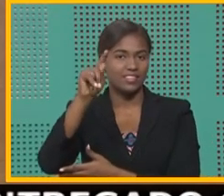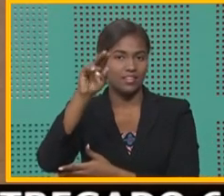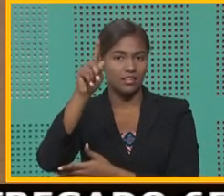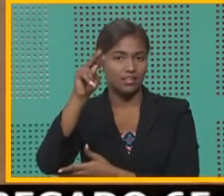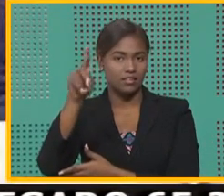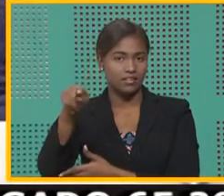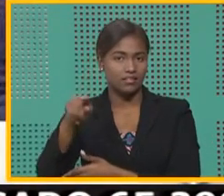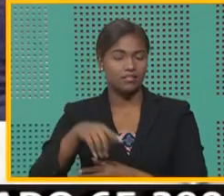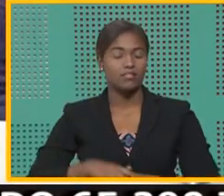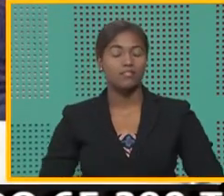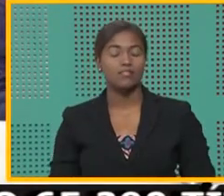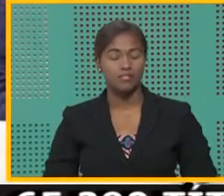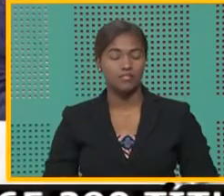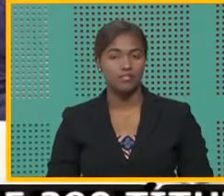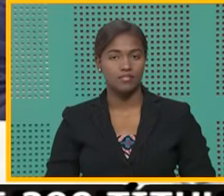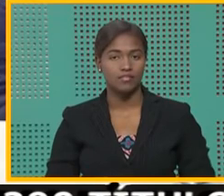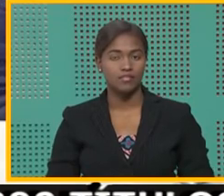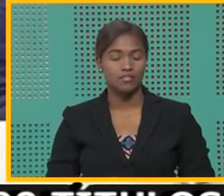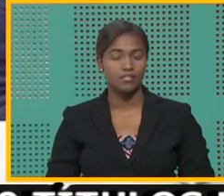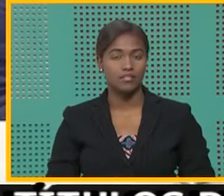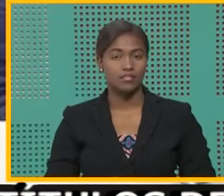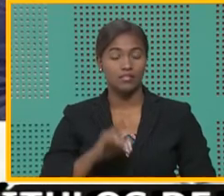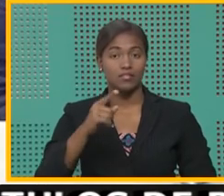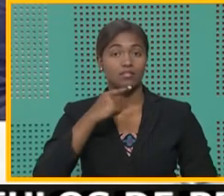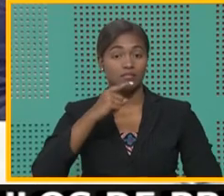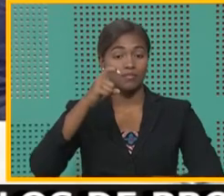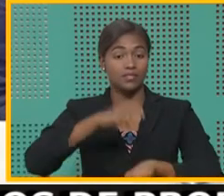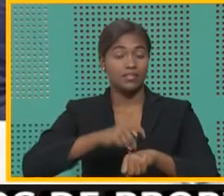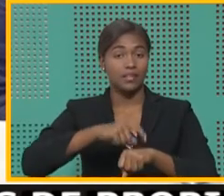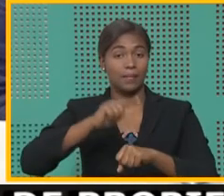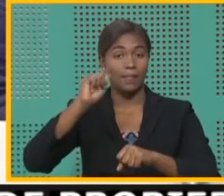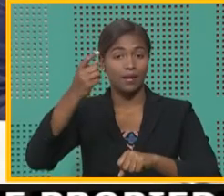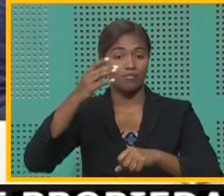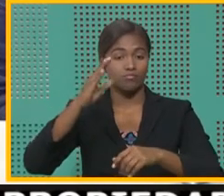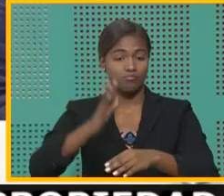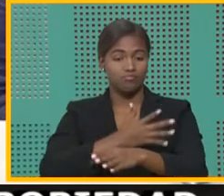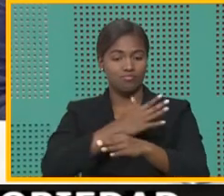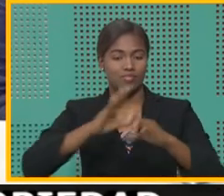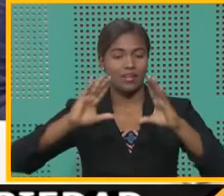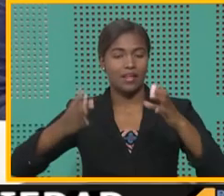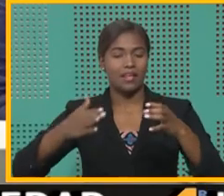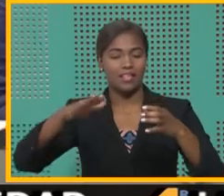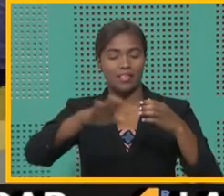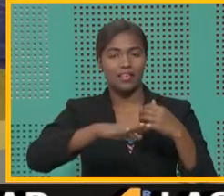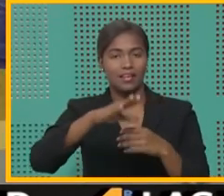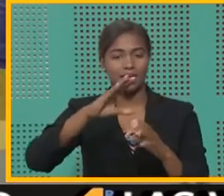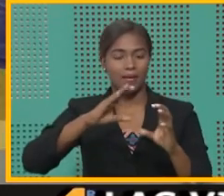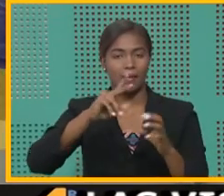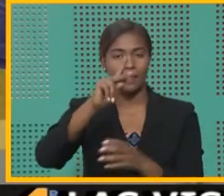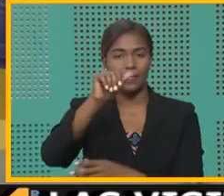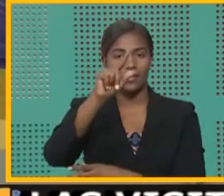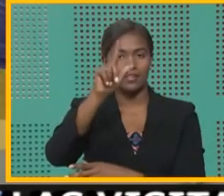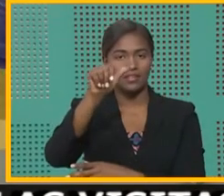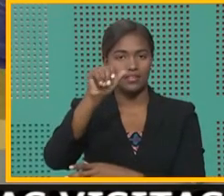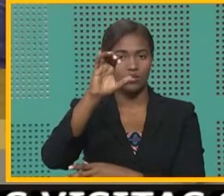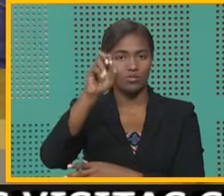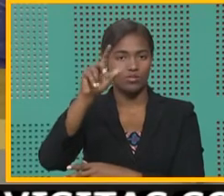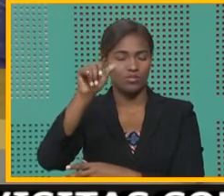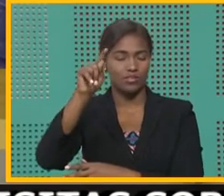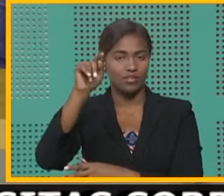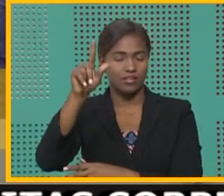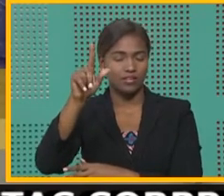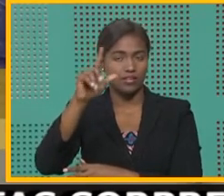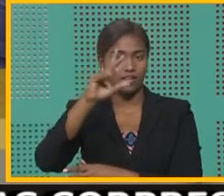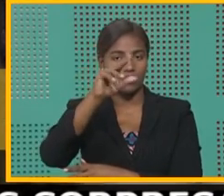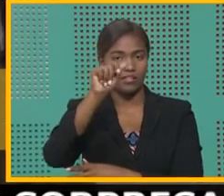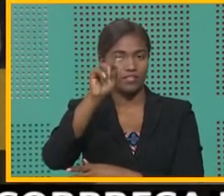Tenemos el momento del primer concierto de la Plaza Cultural Rafael Solano con Yacer Tejeda